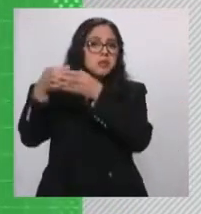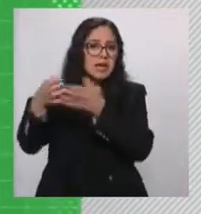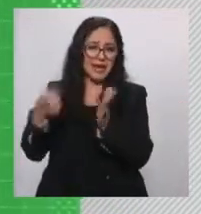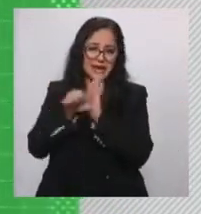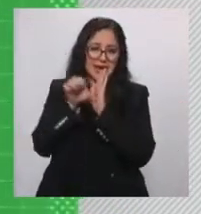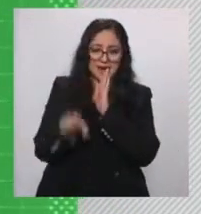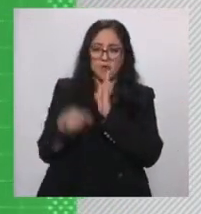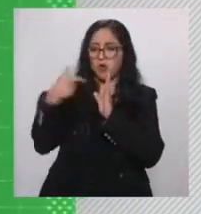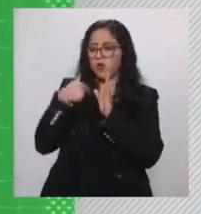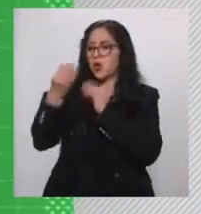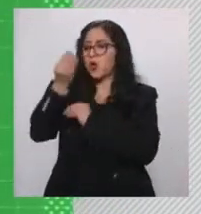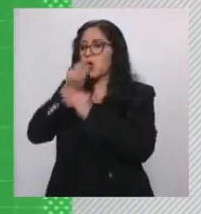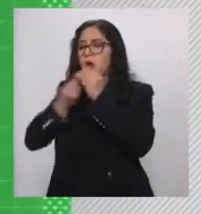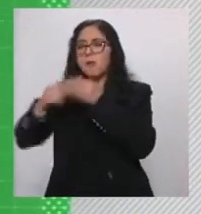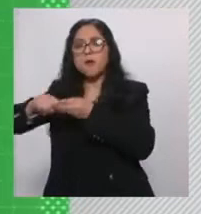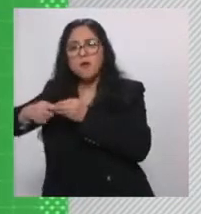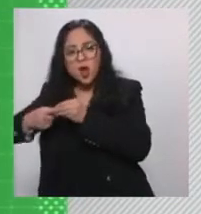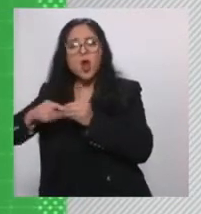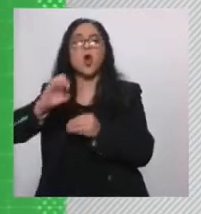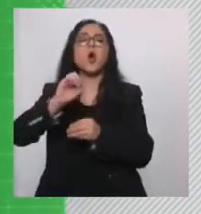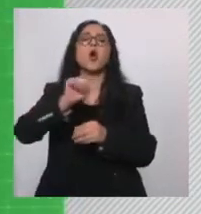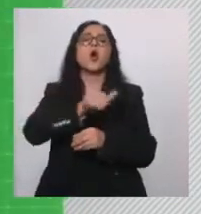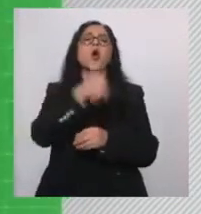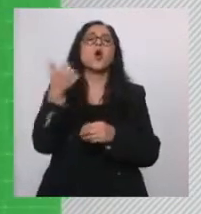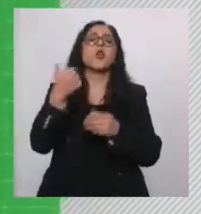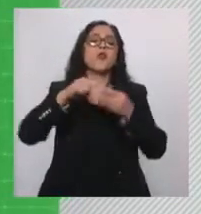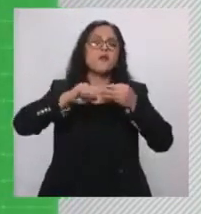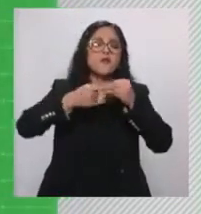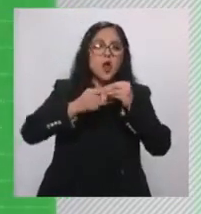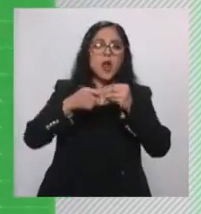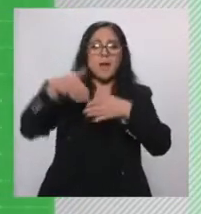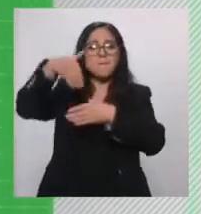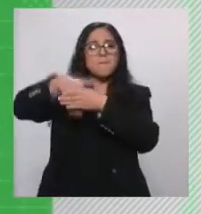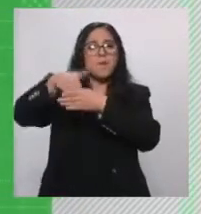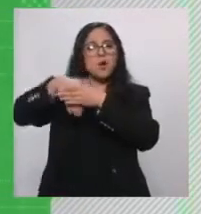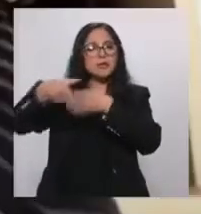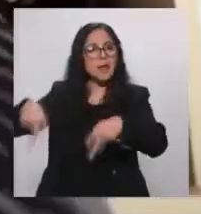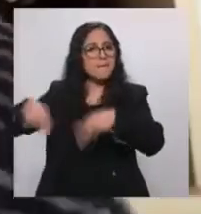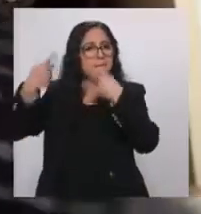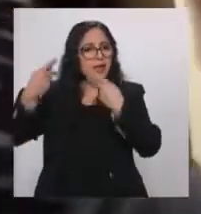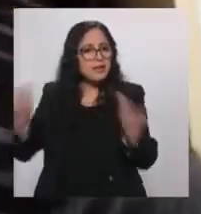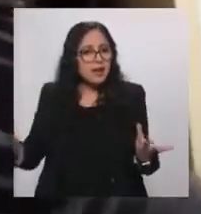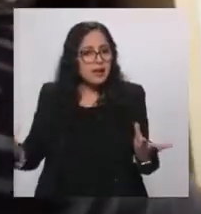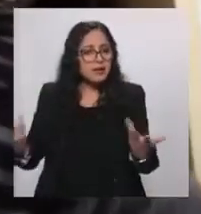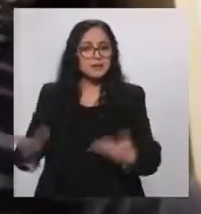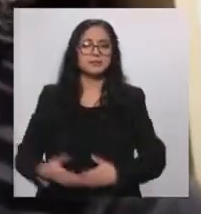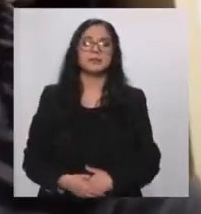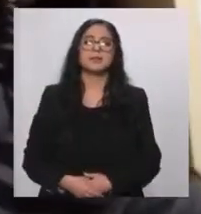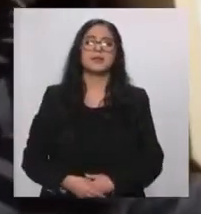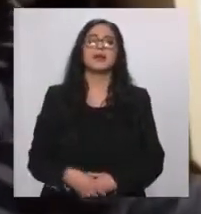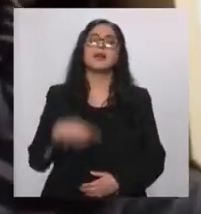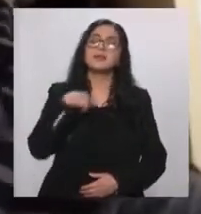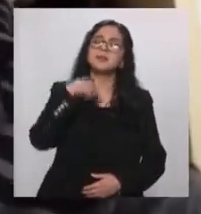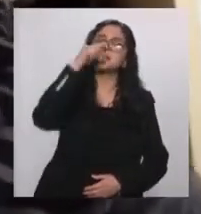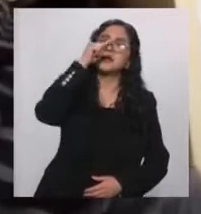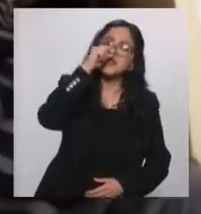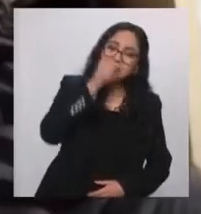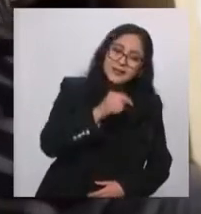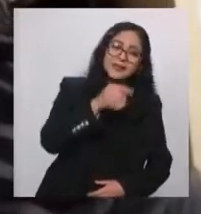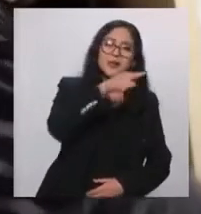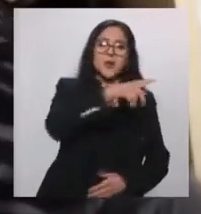O hoy día venden otros en bolsita. En bolsita, es decir, procesados. Sí, me ganaste justo, quería hacer mención de los